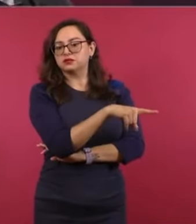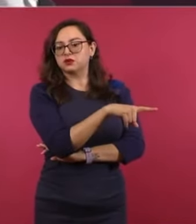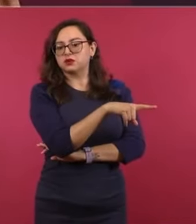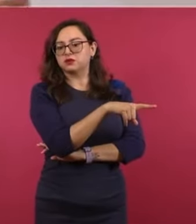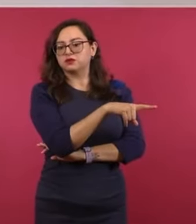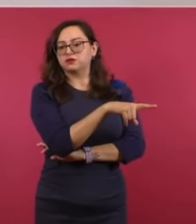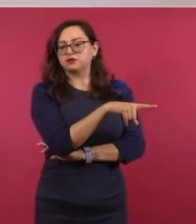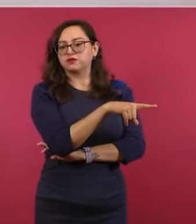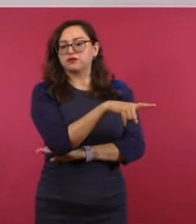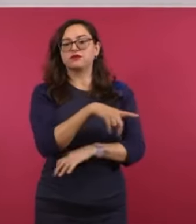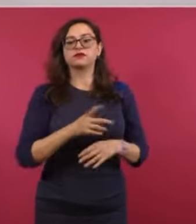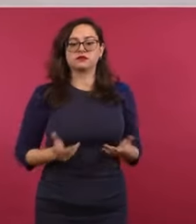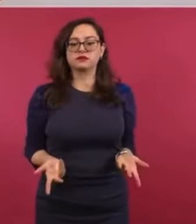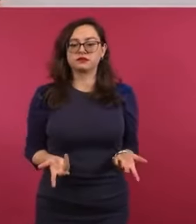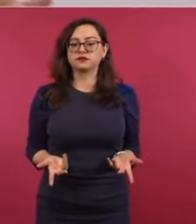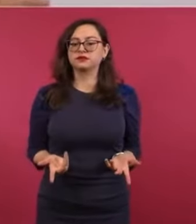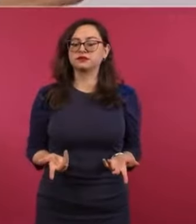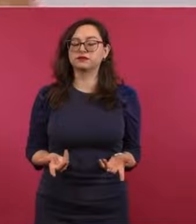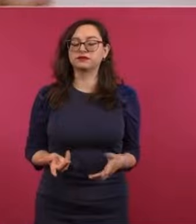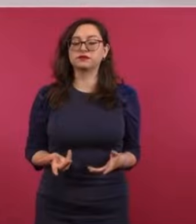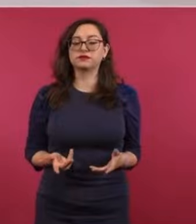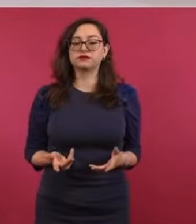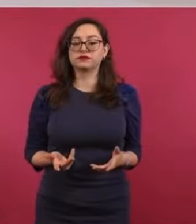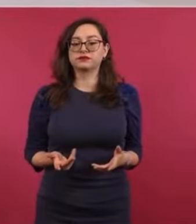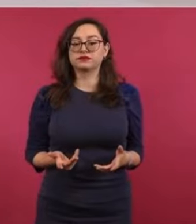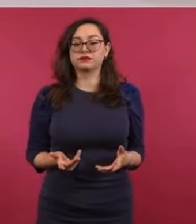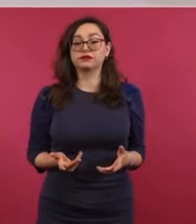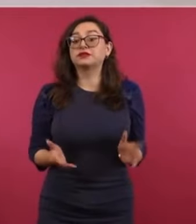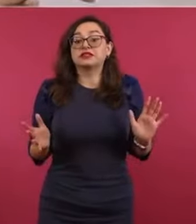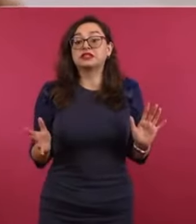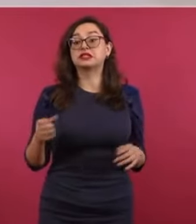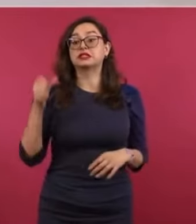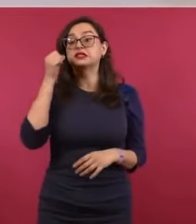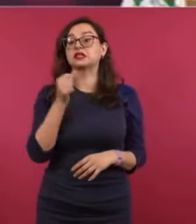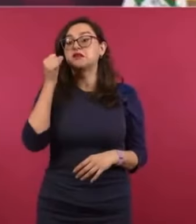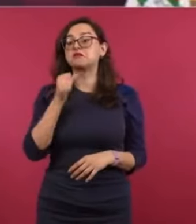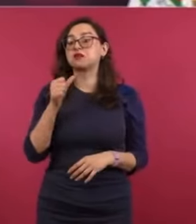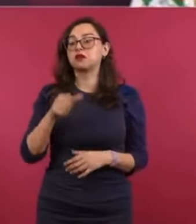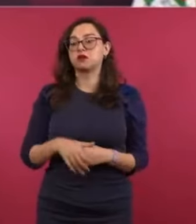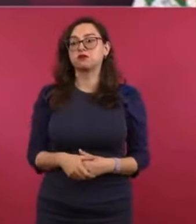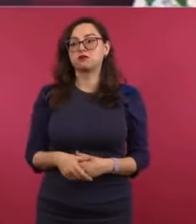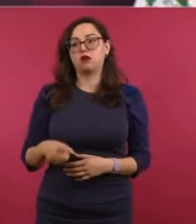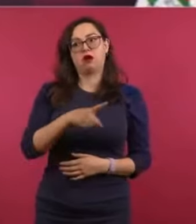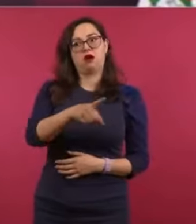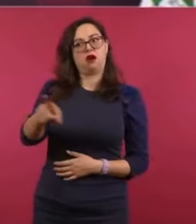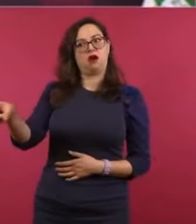porque siempre los delincuentes eran los de las bandas y ellos no,